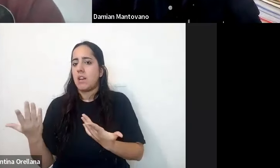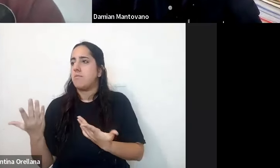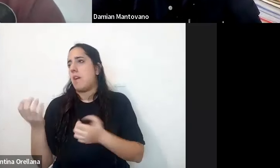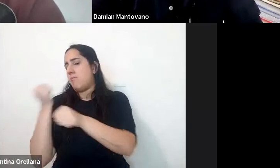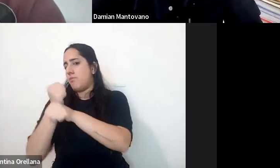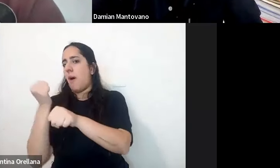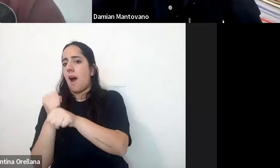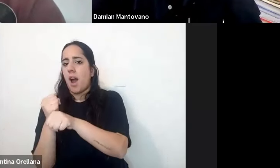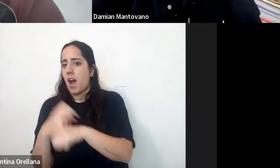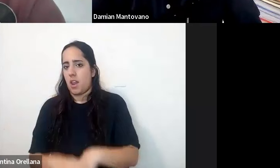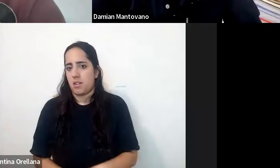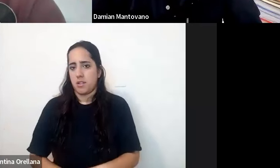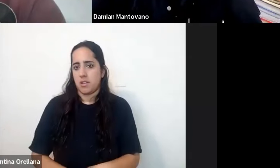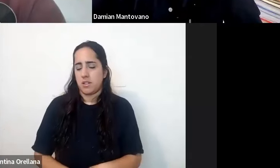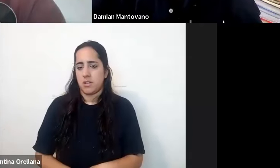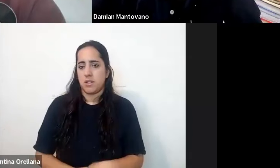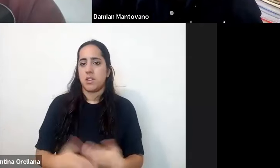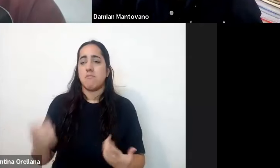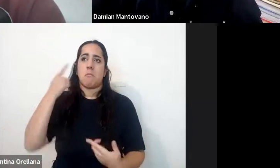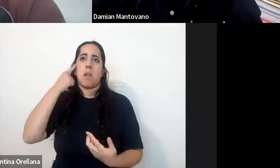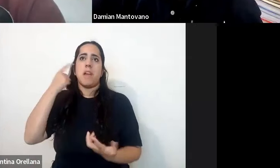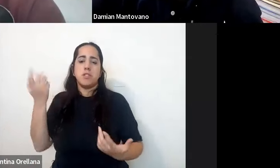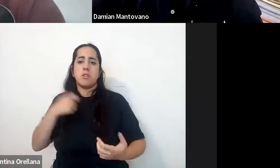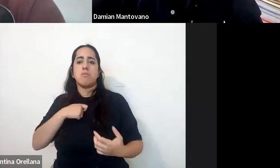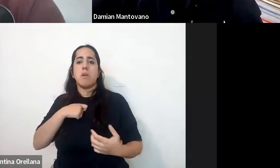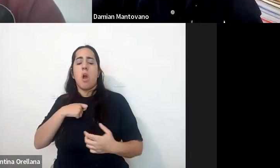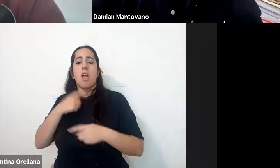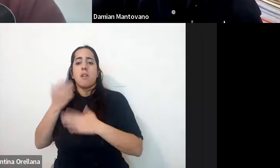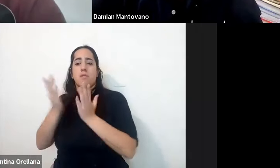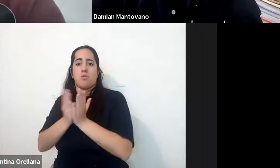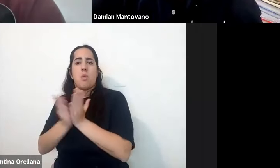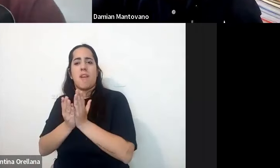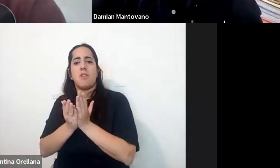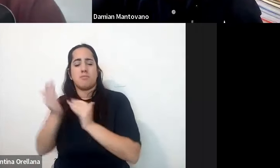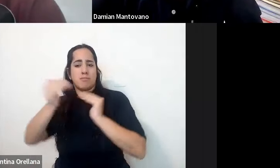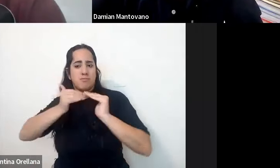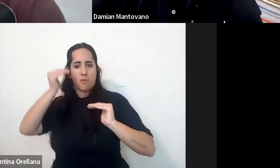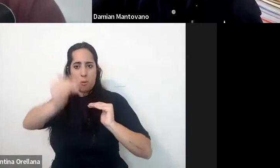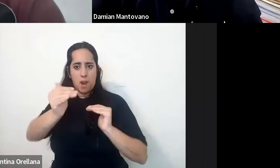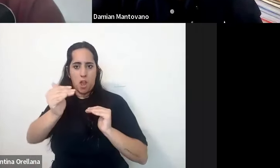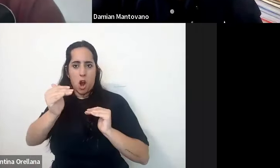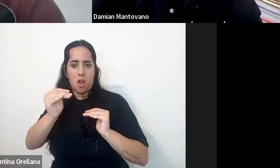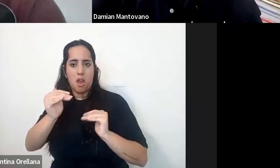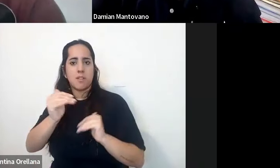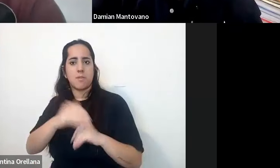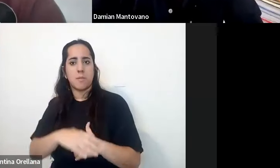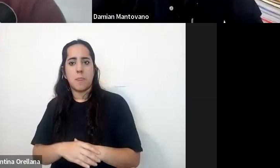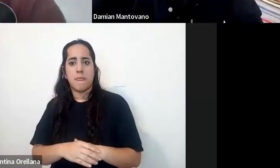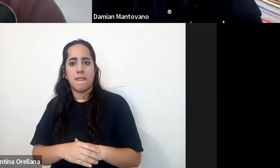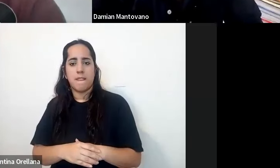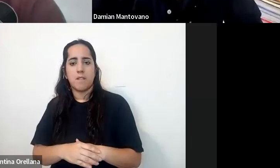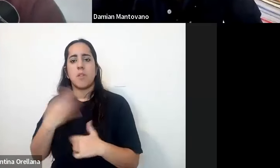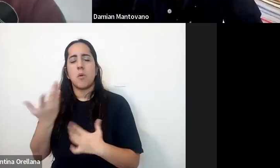particularmente creo cuando uno está estudiando algún tipo de formación superior el cuidado